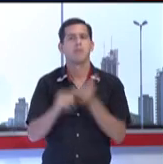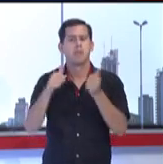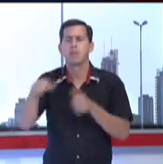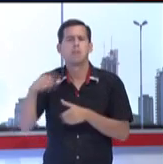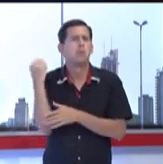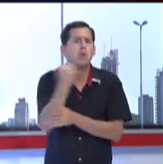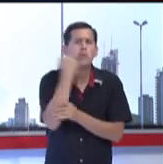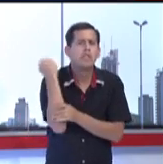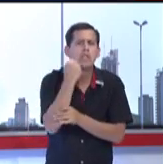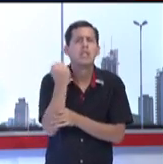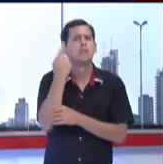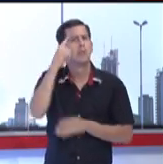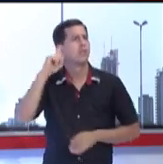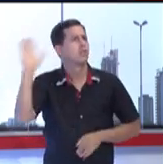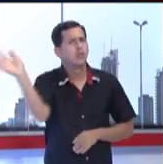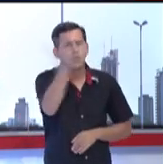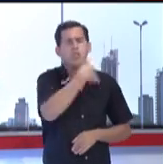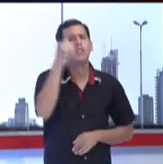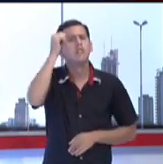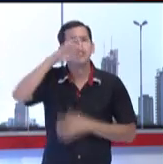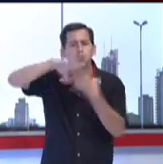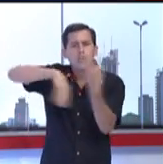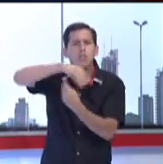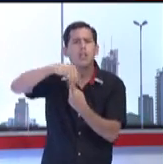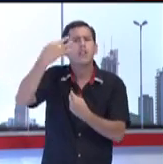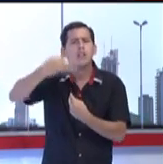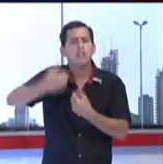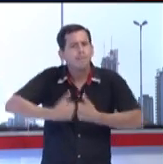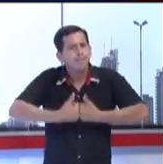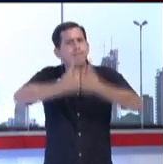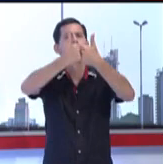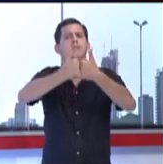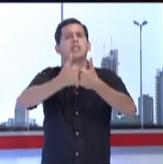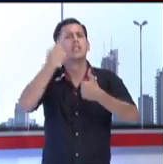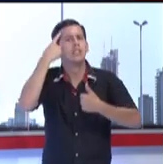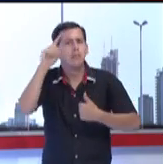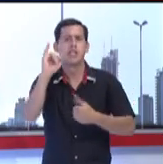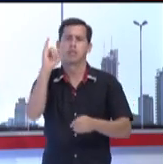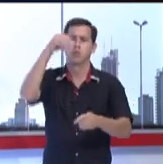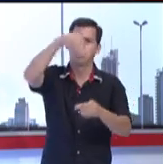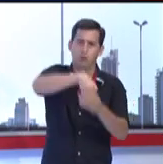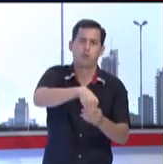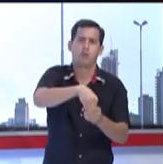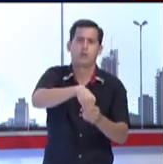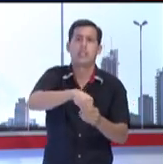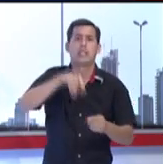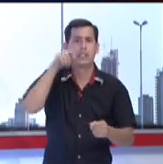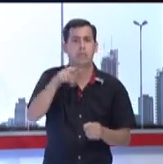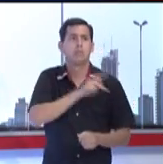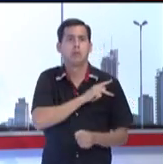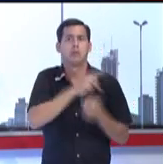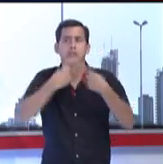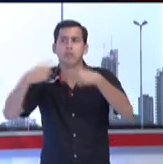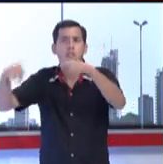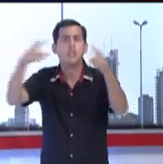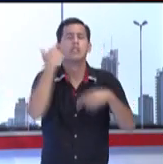todo esto, ¿verdad?, para nosotros, para crecer como sociedad y, por supuesto, para la inclusión de todas las personas que